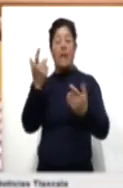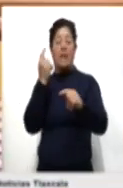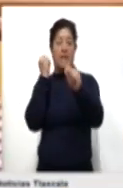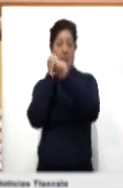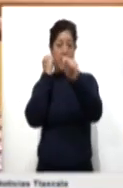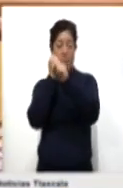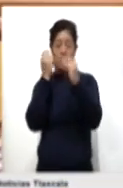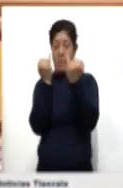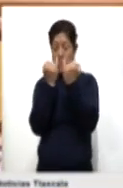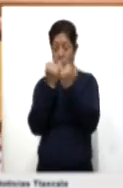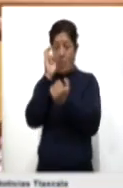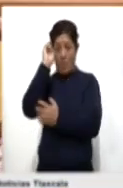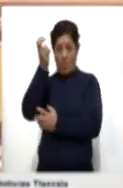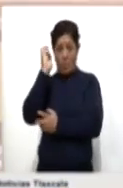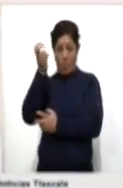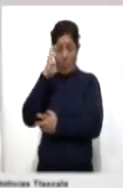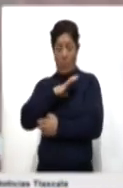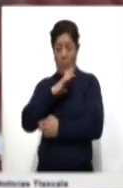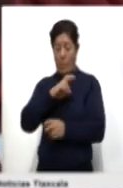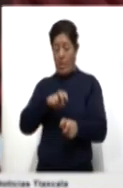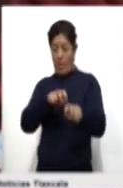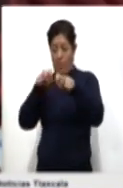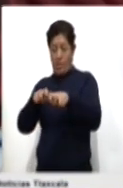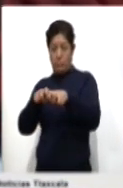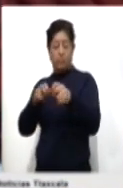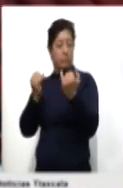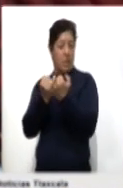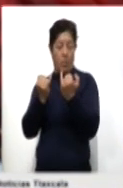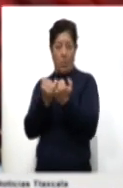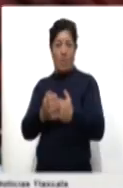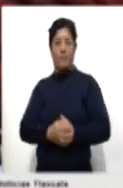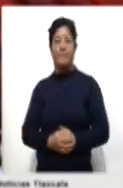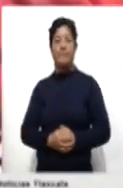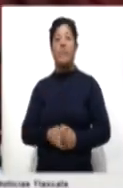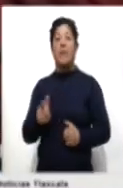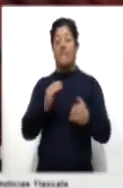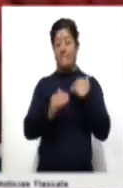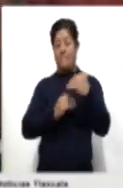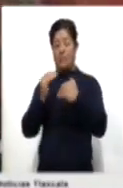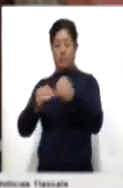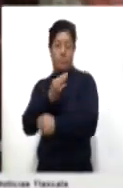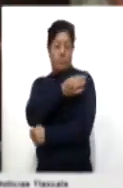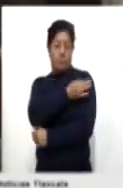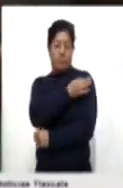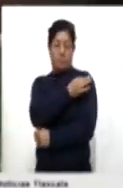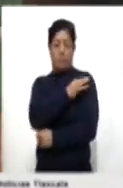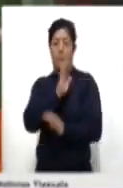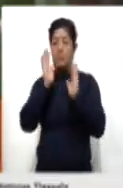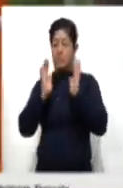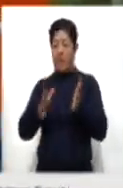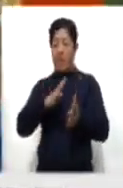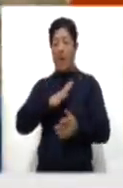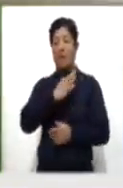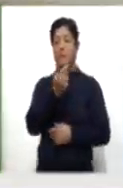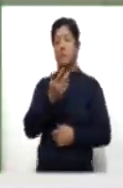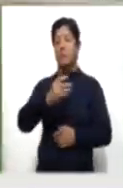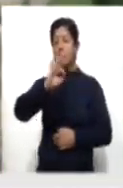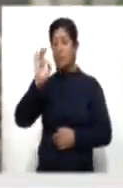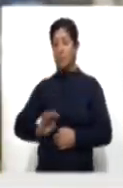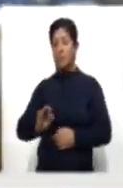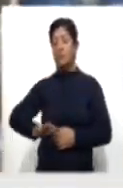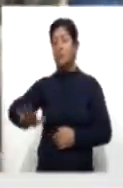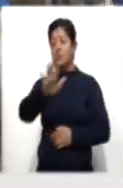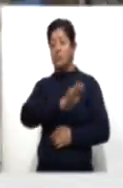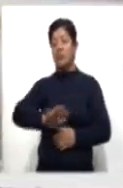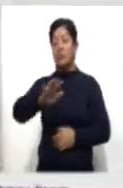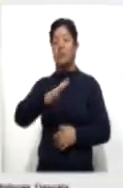Todos esos protocolos no se han bajado desde que iniciamos. Por otro lado, el proceso de vacunación registra un avance general del 50% en los